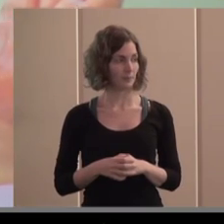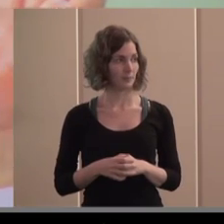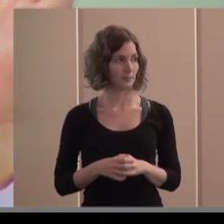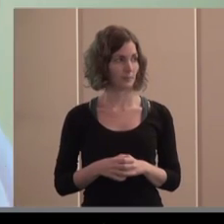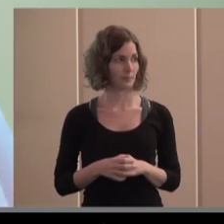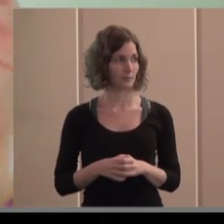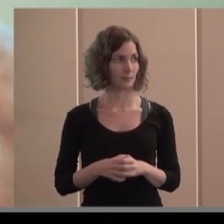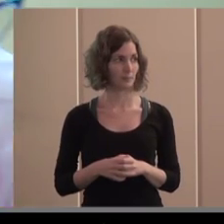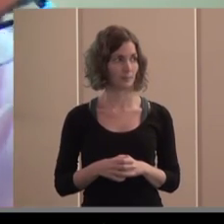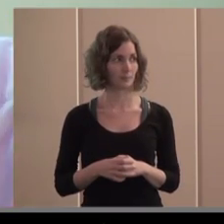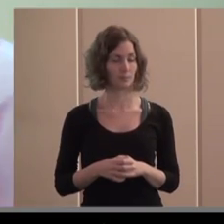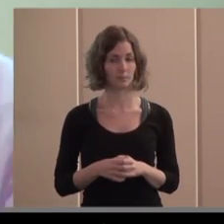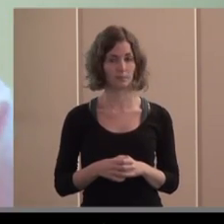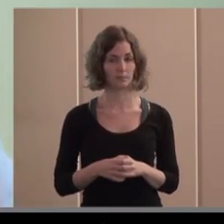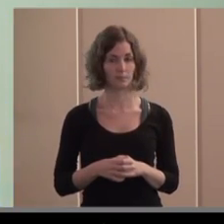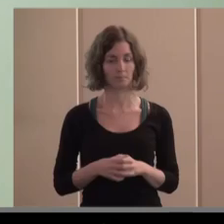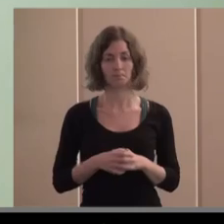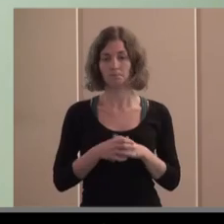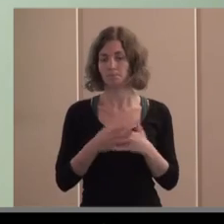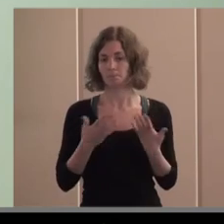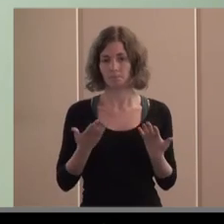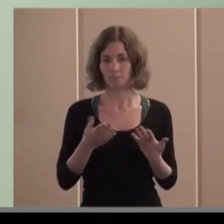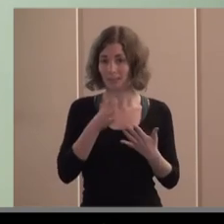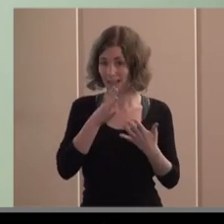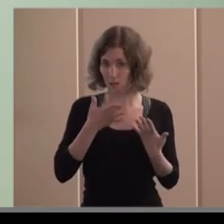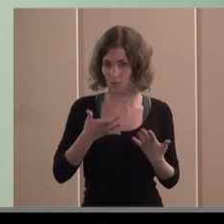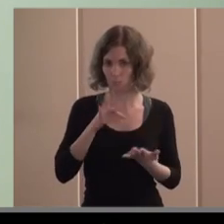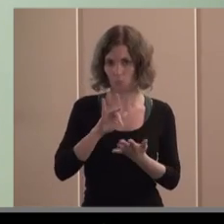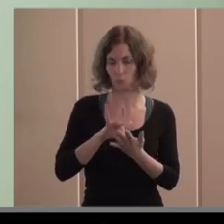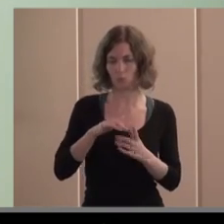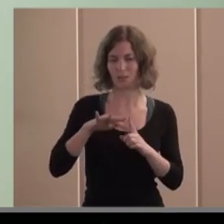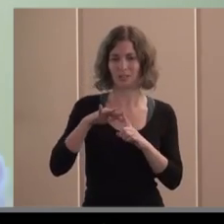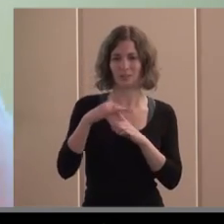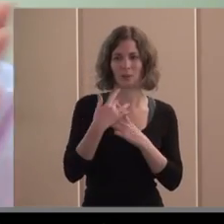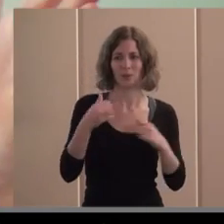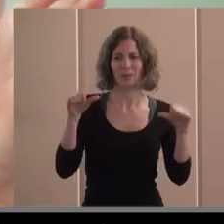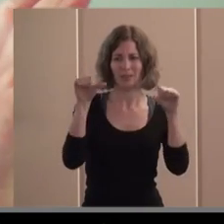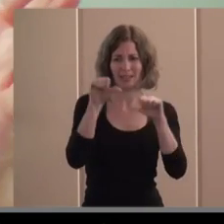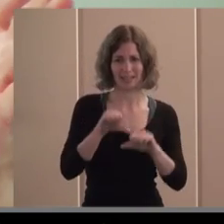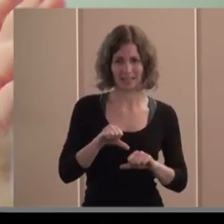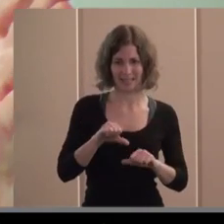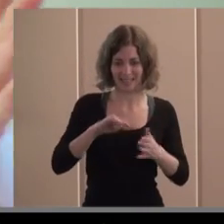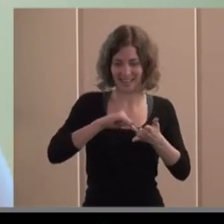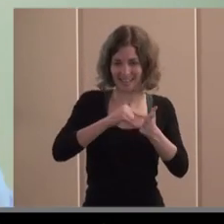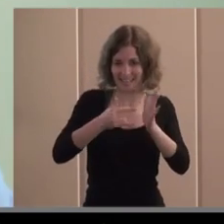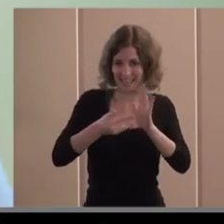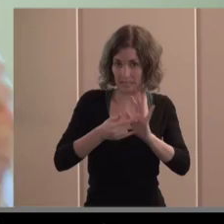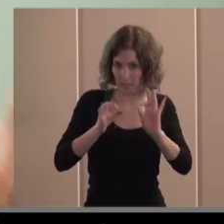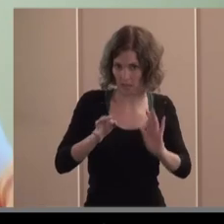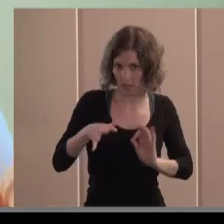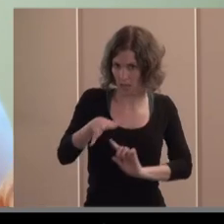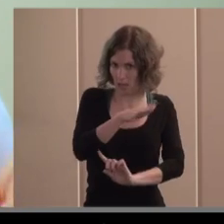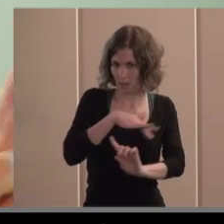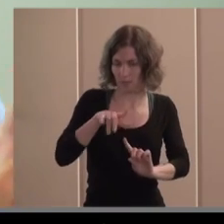que estamos inmersos en una gran crisis sistémica bueno pues eso parece que es un lugar común en estos momentos ¿verdad? pero lo que